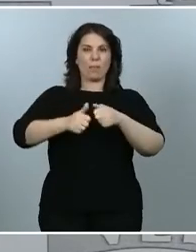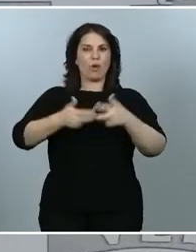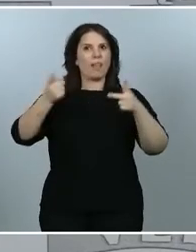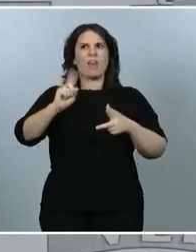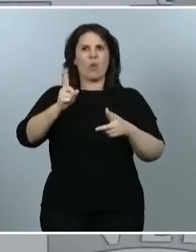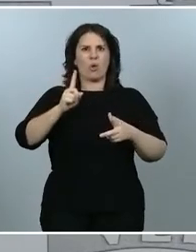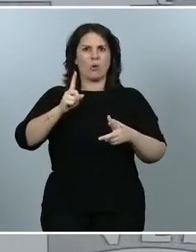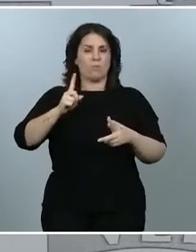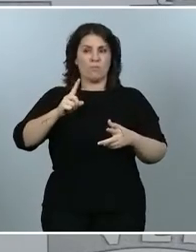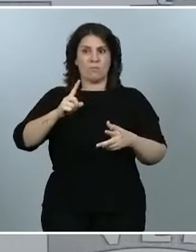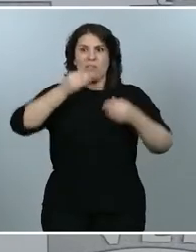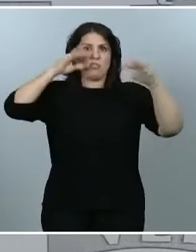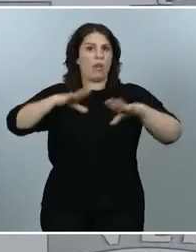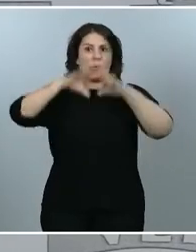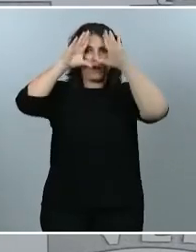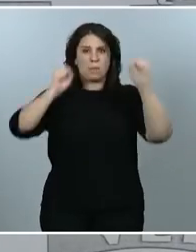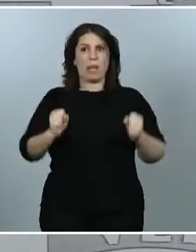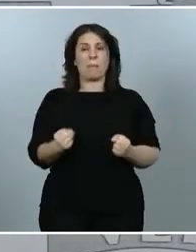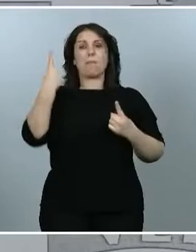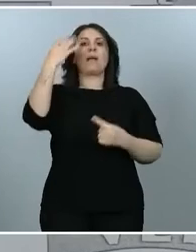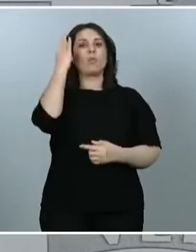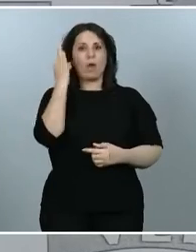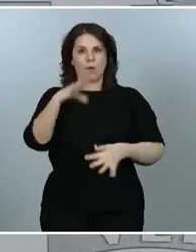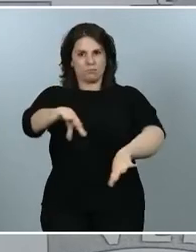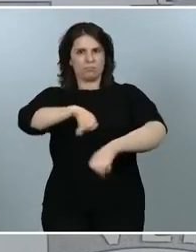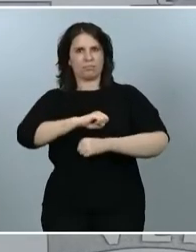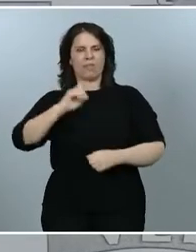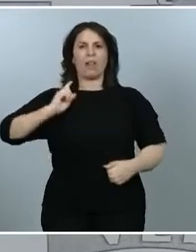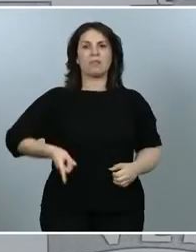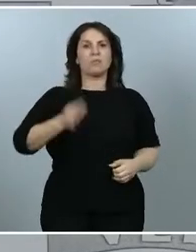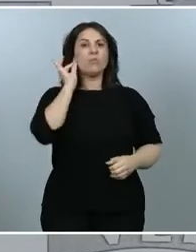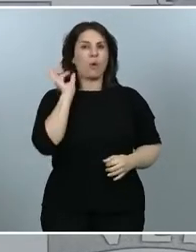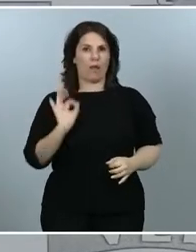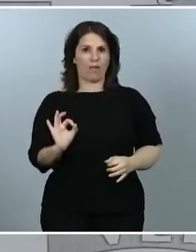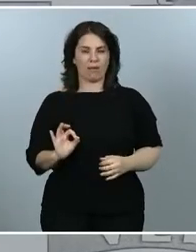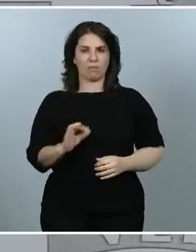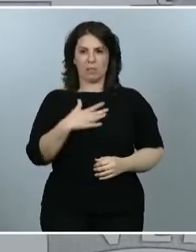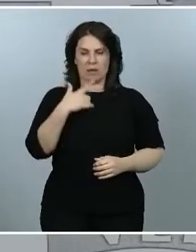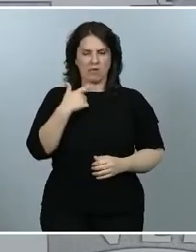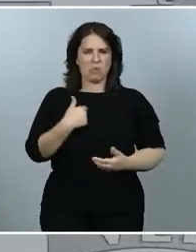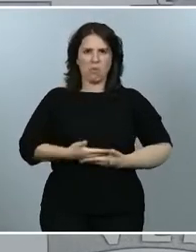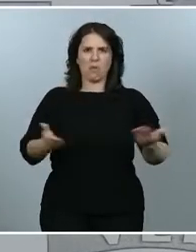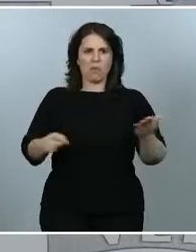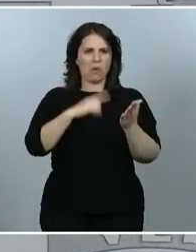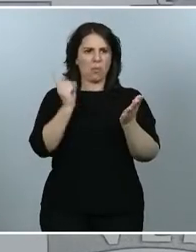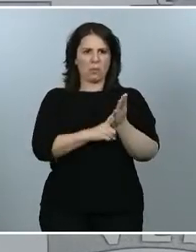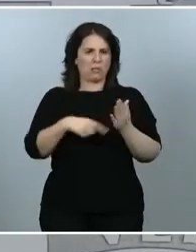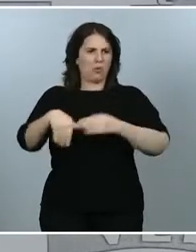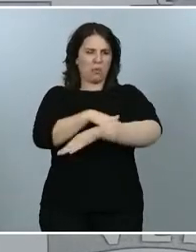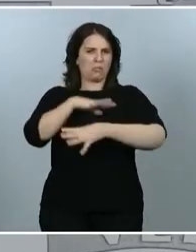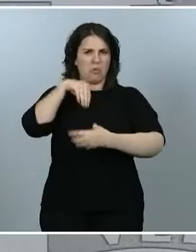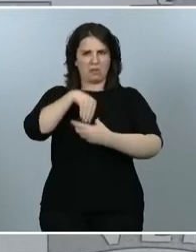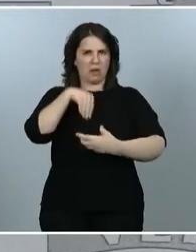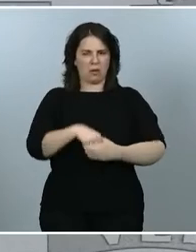al frente de esas responsabilidades. Por tanto, cuenta con toda mi confianza el ministro del Interior, el señor Grande Marlaska.